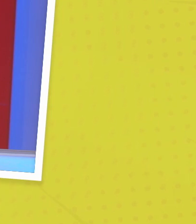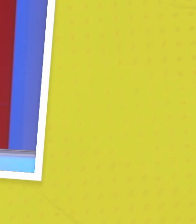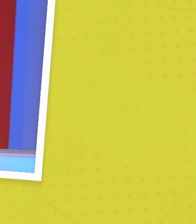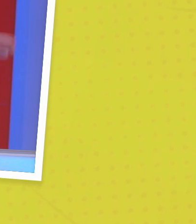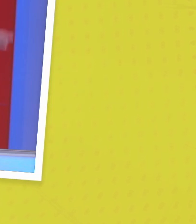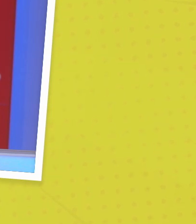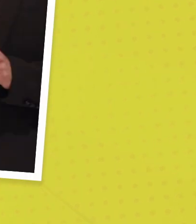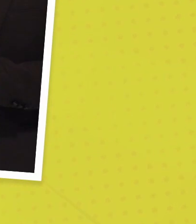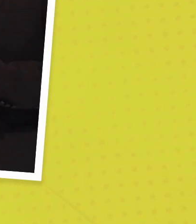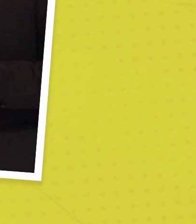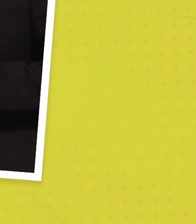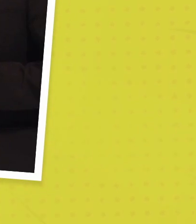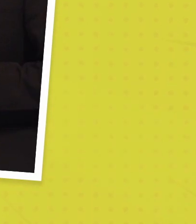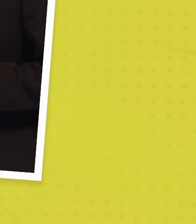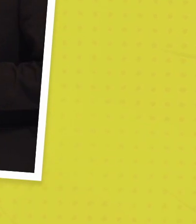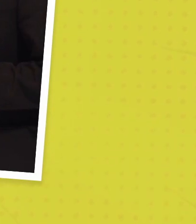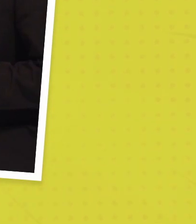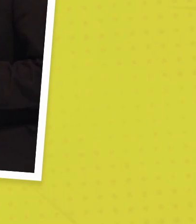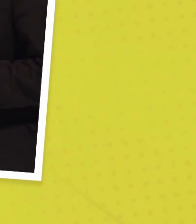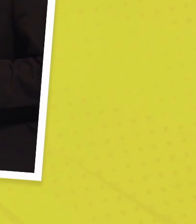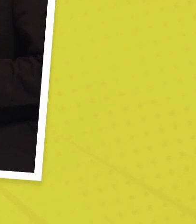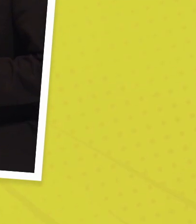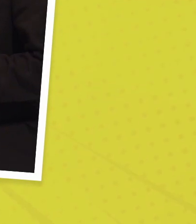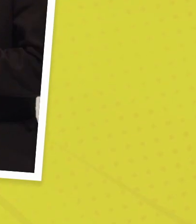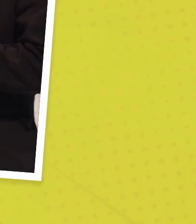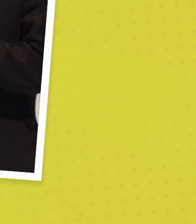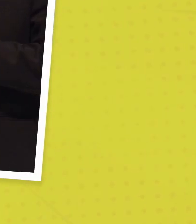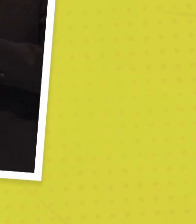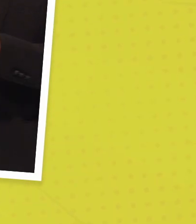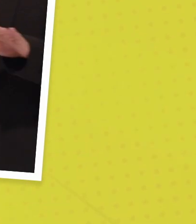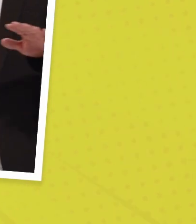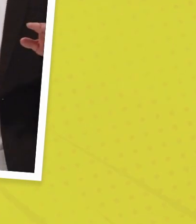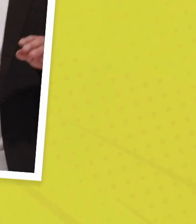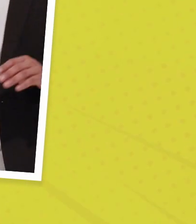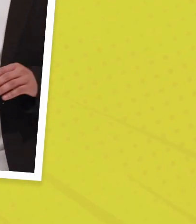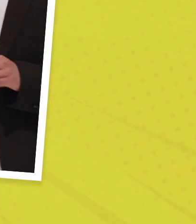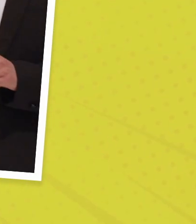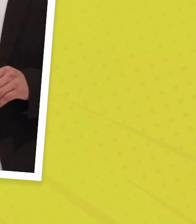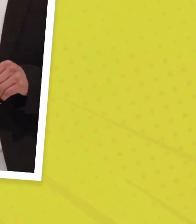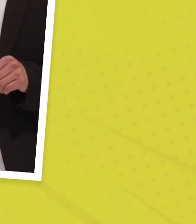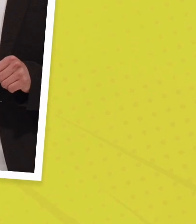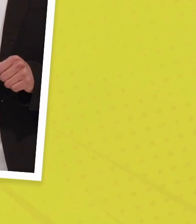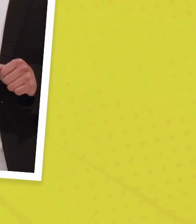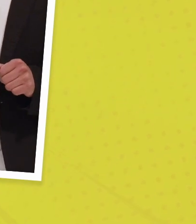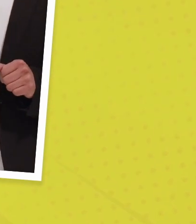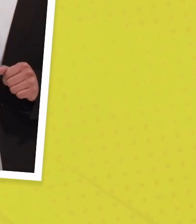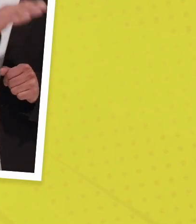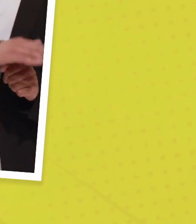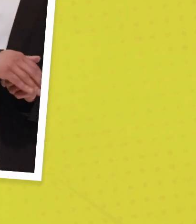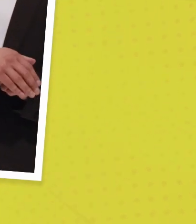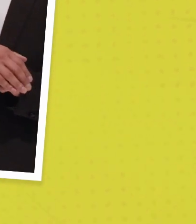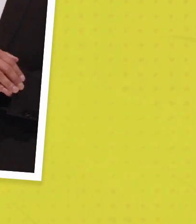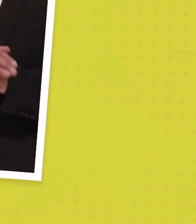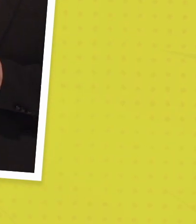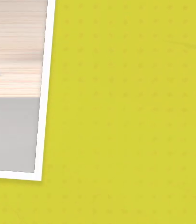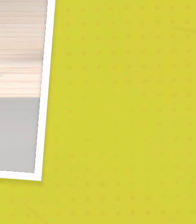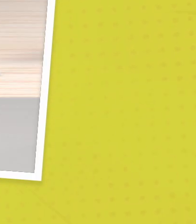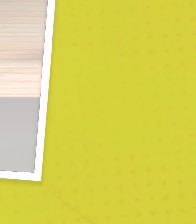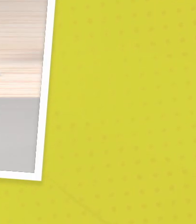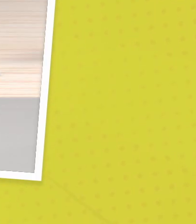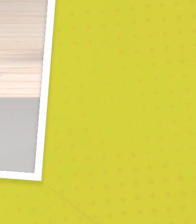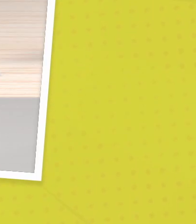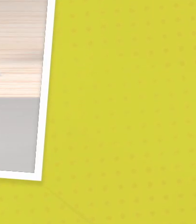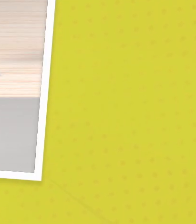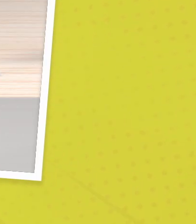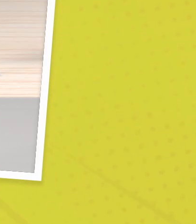cumplen su misión. Ciencias naturales. Indagar con uso de las TIC y otros recursos. Y